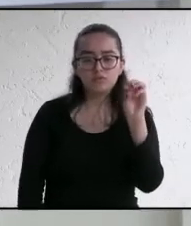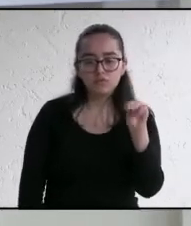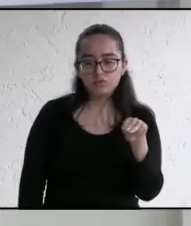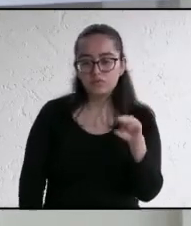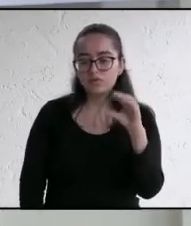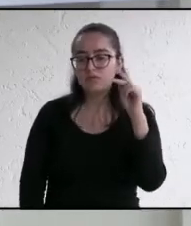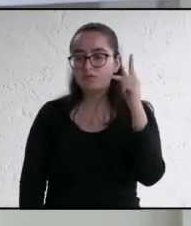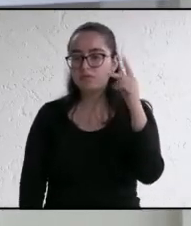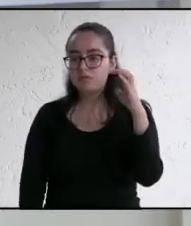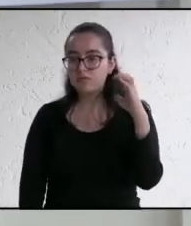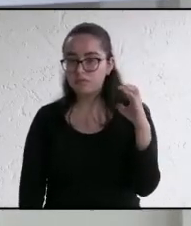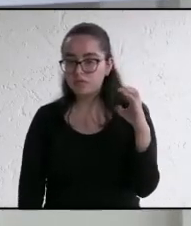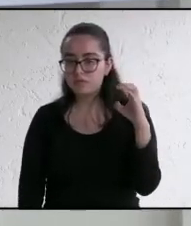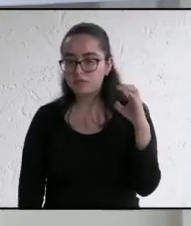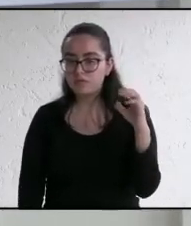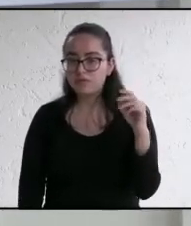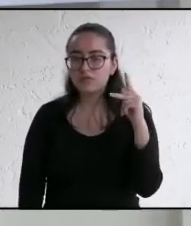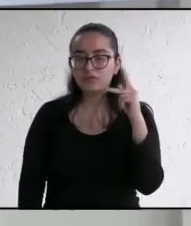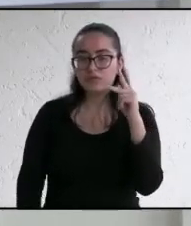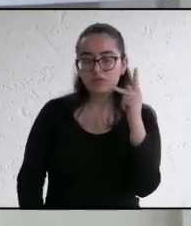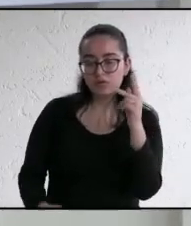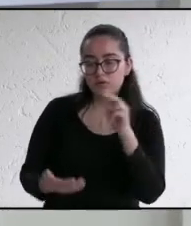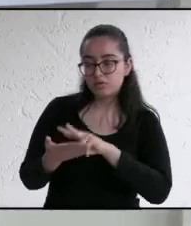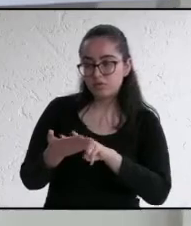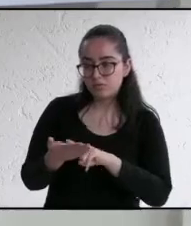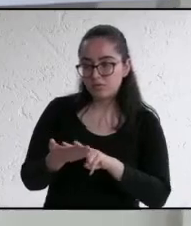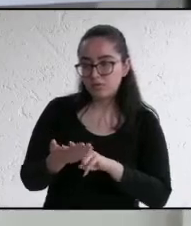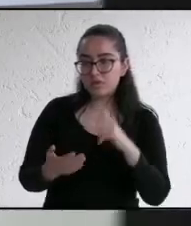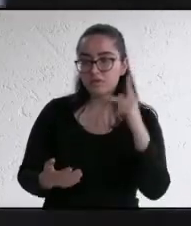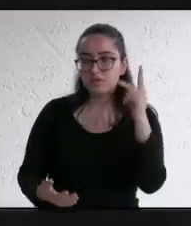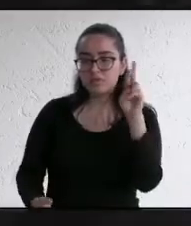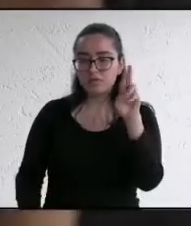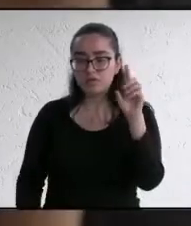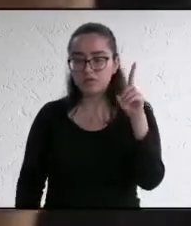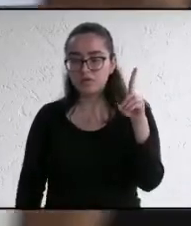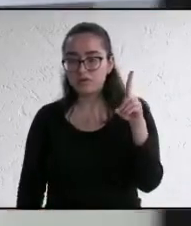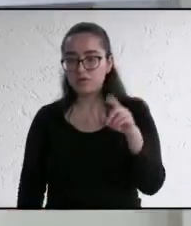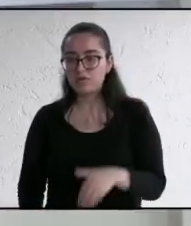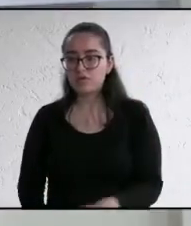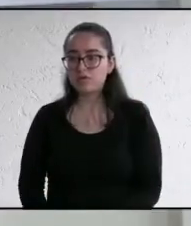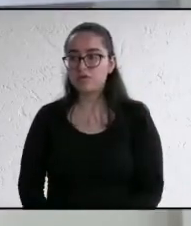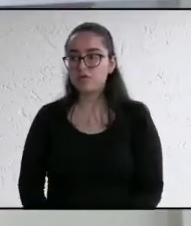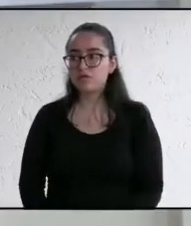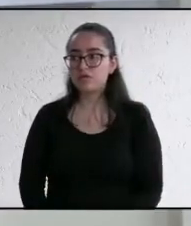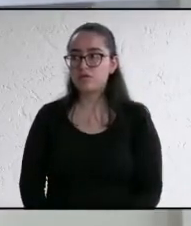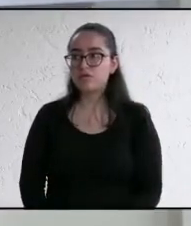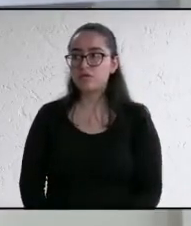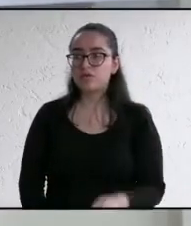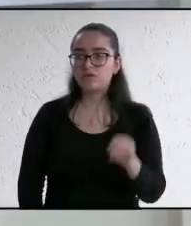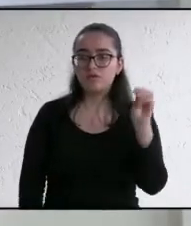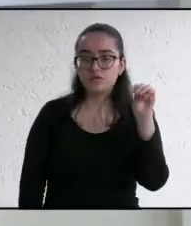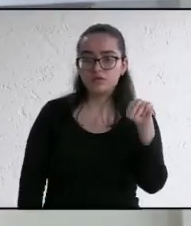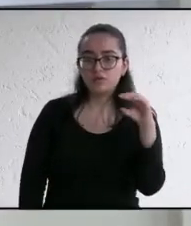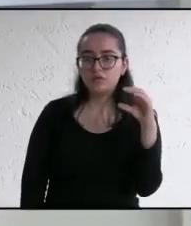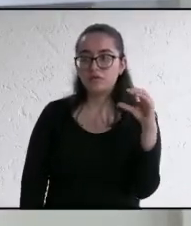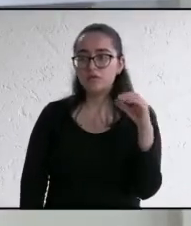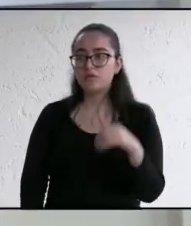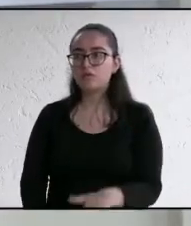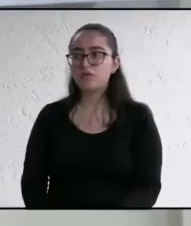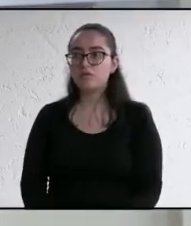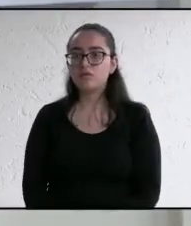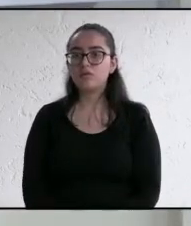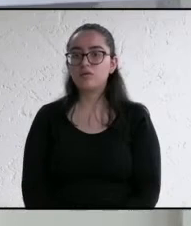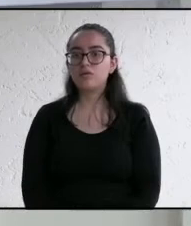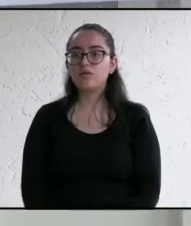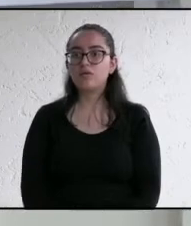Cardenista, Partido Verde, PRD. ¿Alguien más? ¿Me puede decir el nombre? Movimiento Ciudadano.